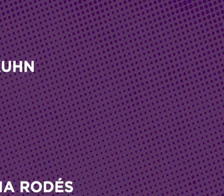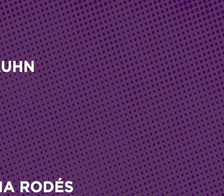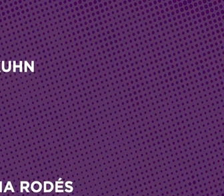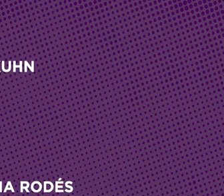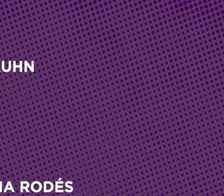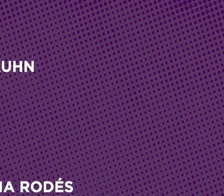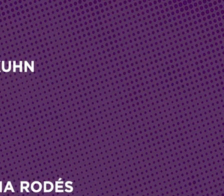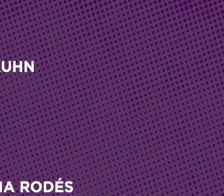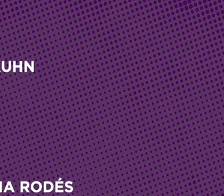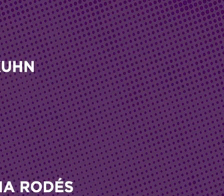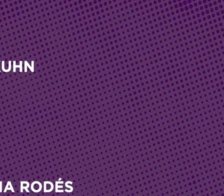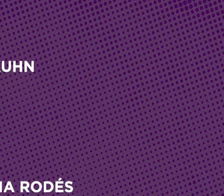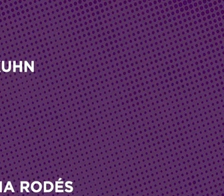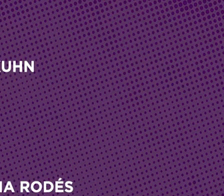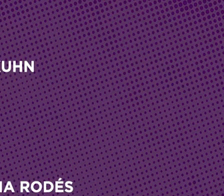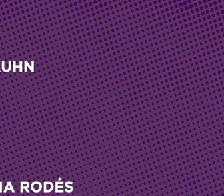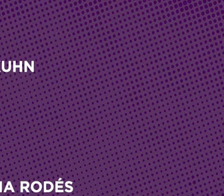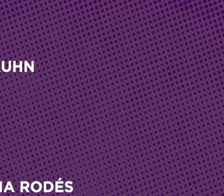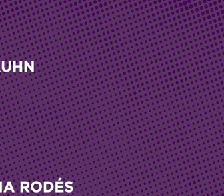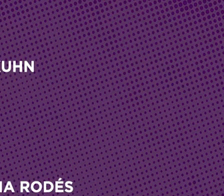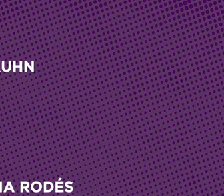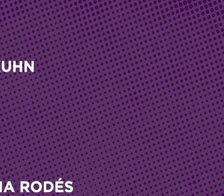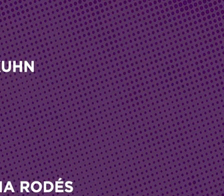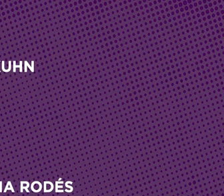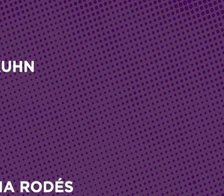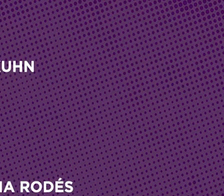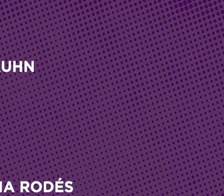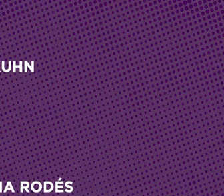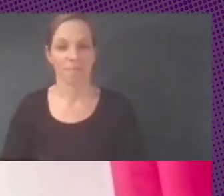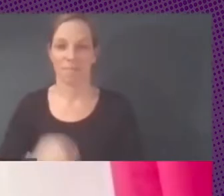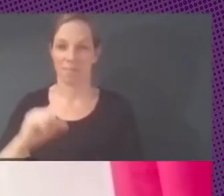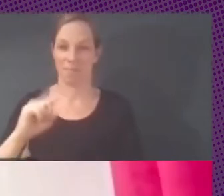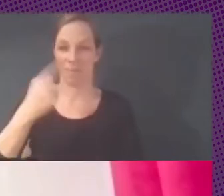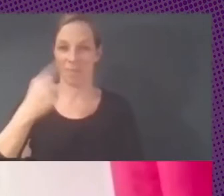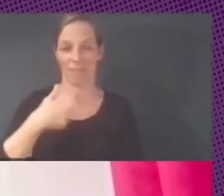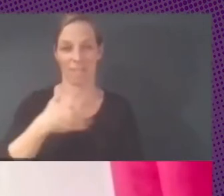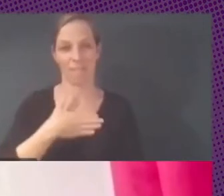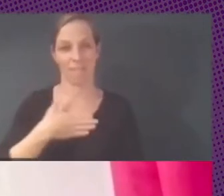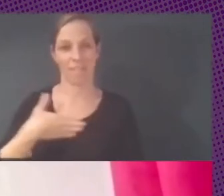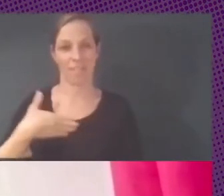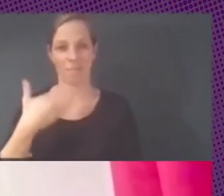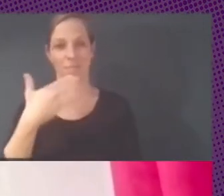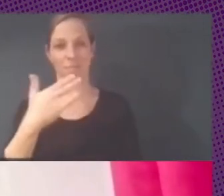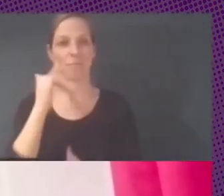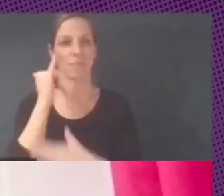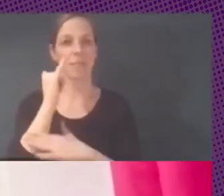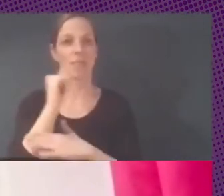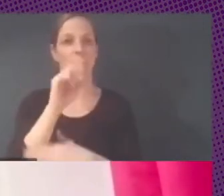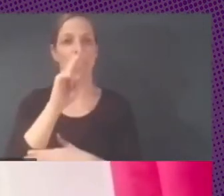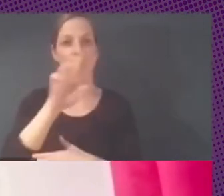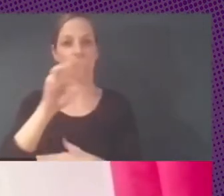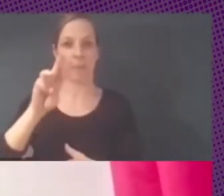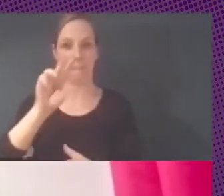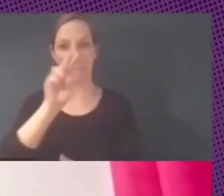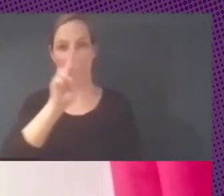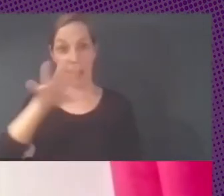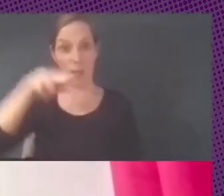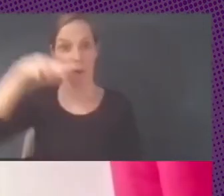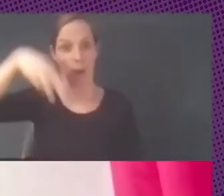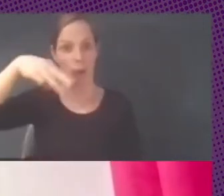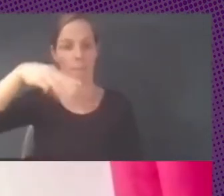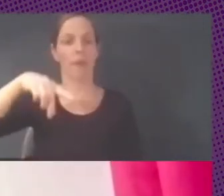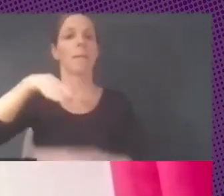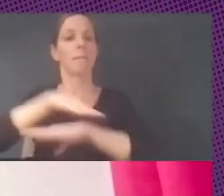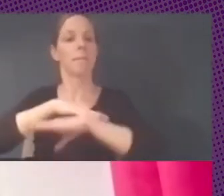Hola, buenas tardes. Bueno, en primer lugar, darle las gracias al Instituto 25M y al Ministerio de Asuntos